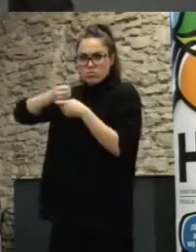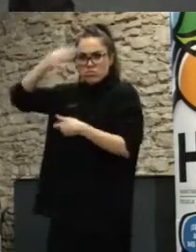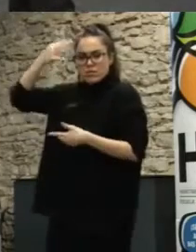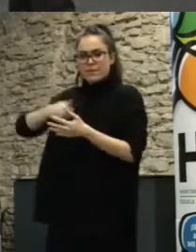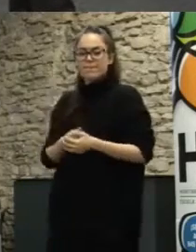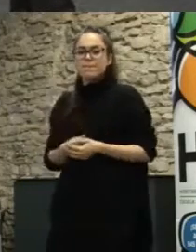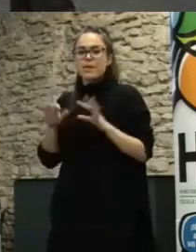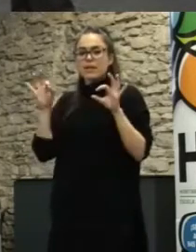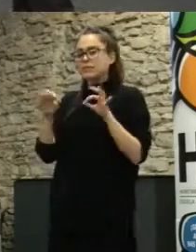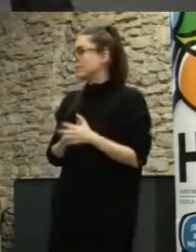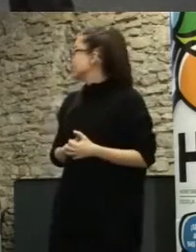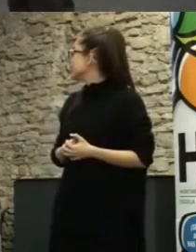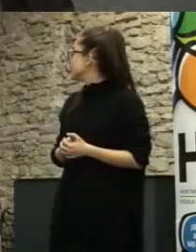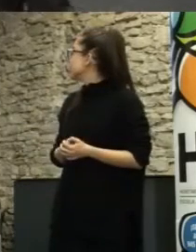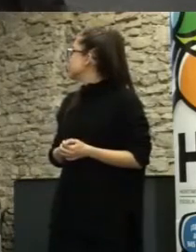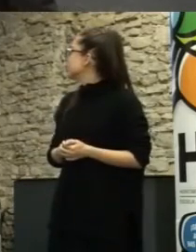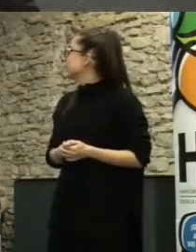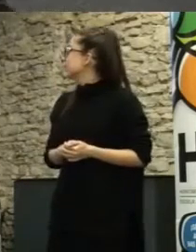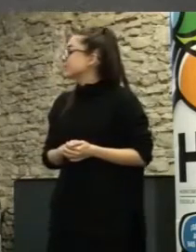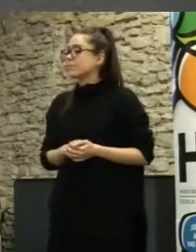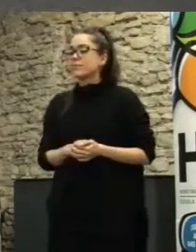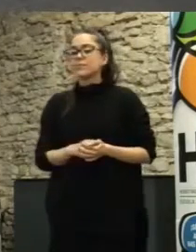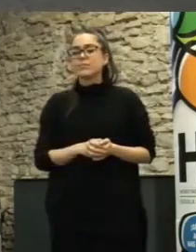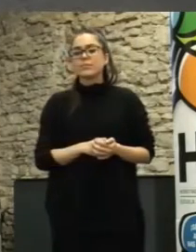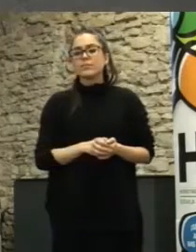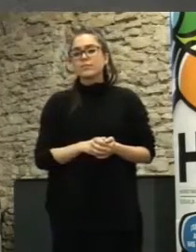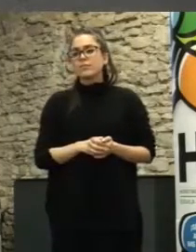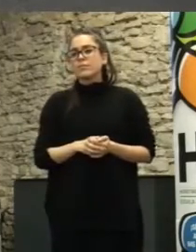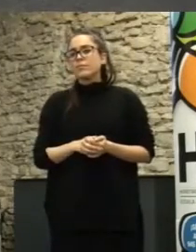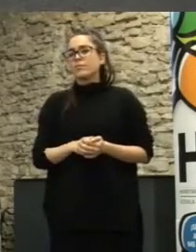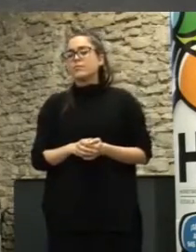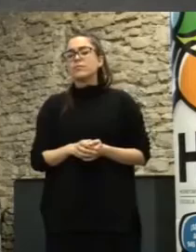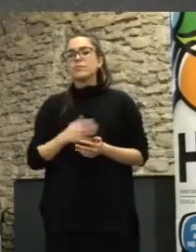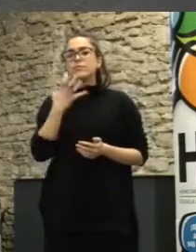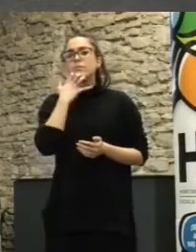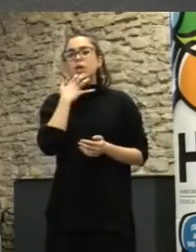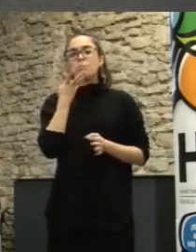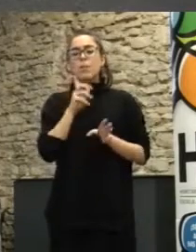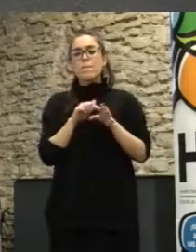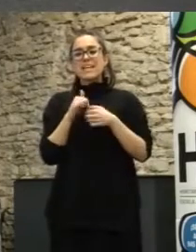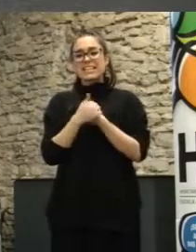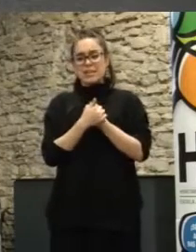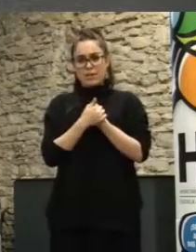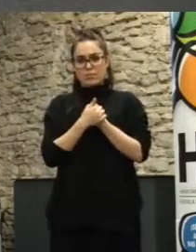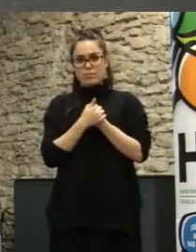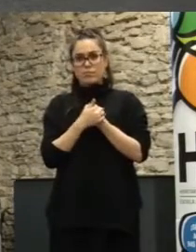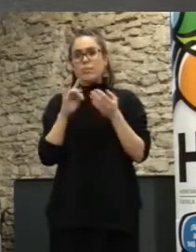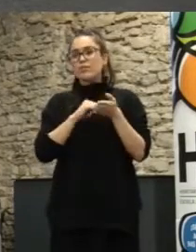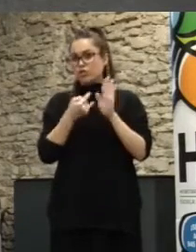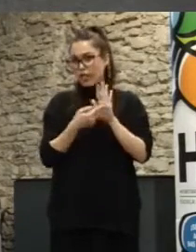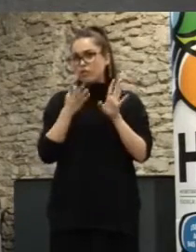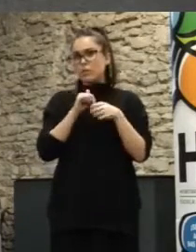de construir de esta manera en el ámbito de la participación pues lógicamente que estén los técnicos de participación